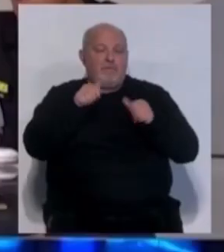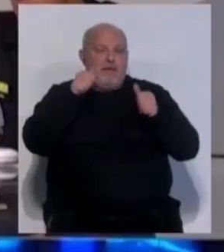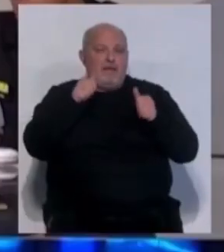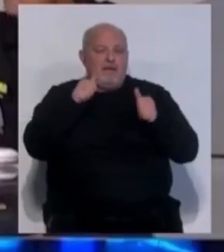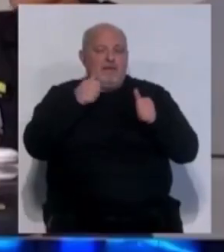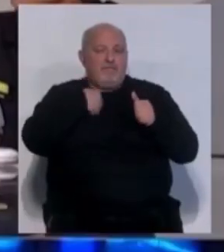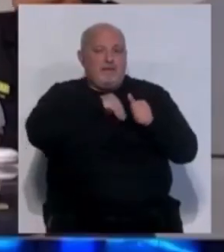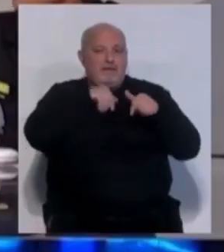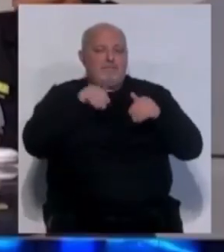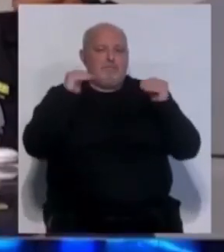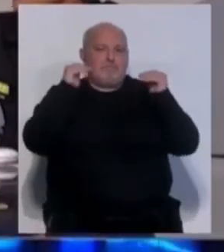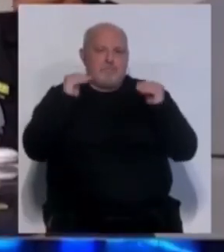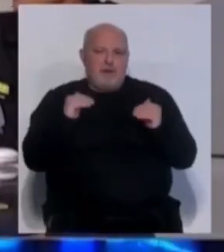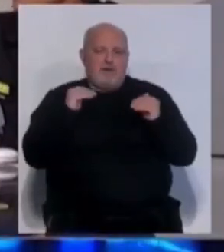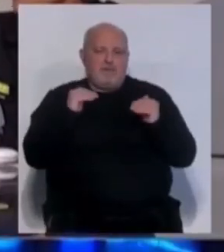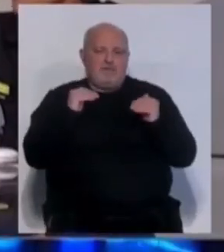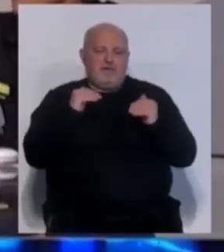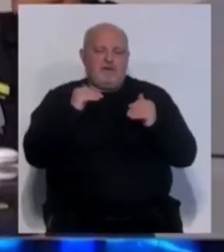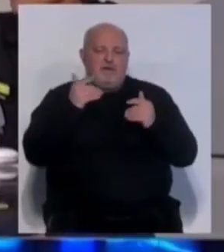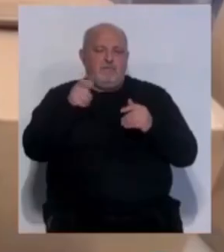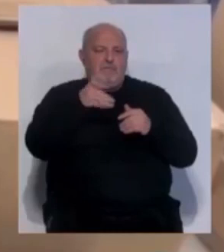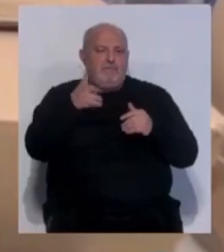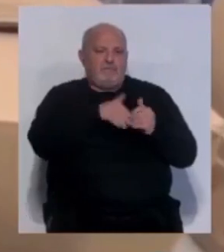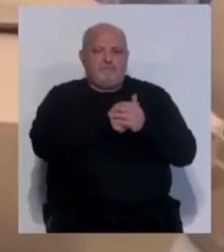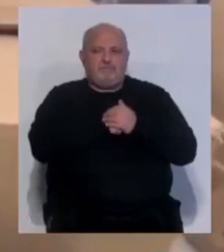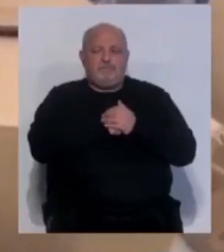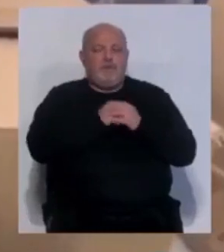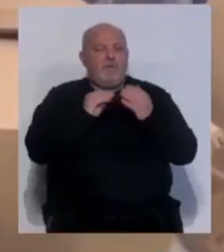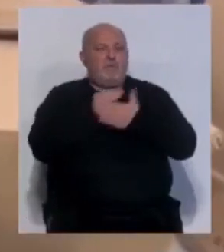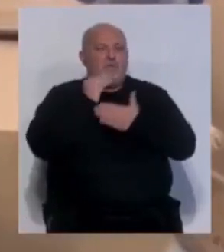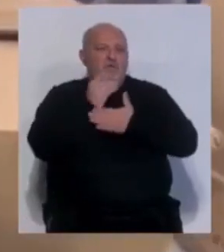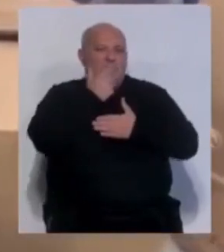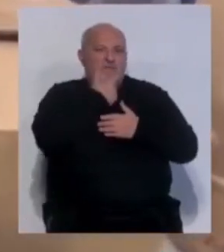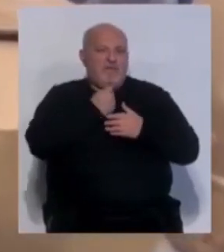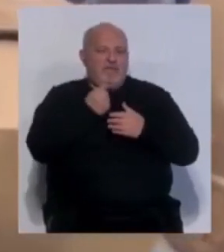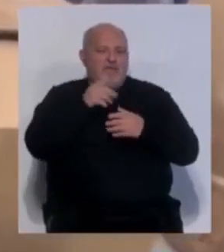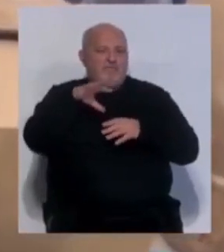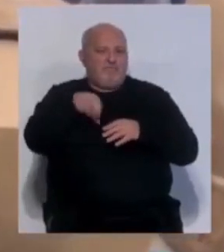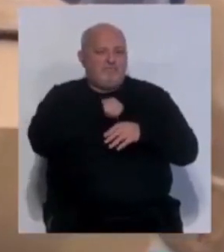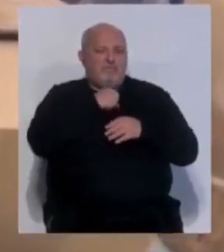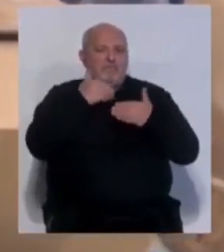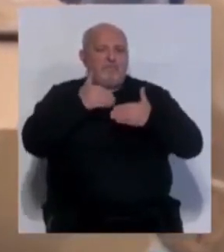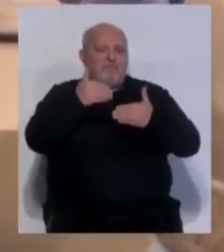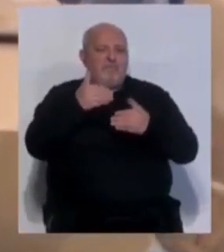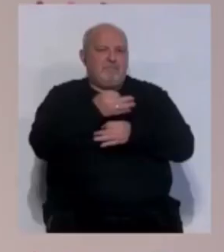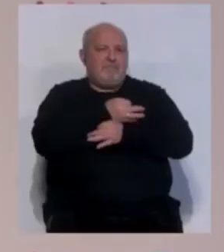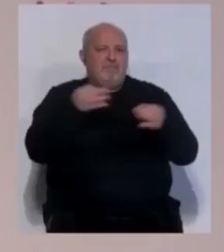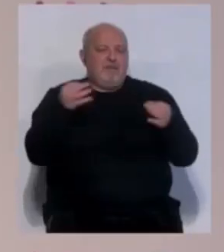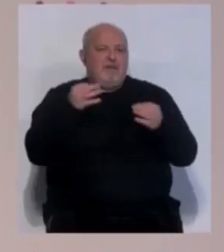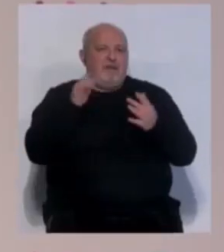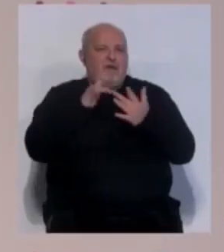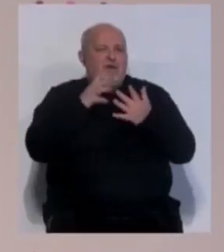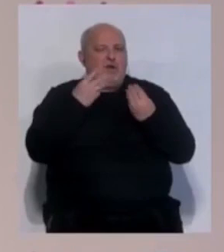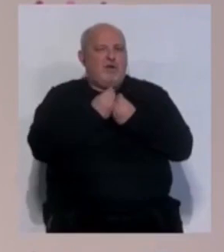más en serio en España, va a disminuir mucho el número de víctimas en España. Unos productos muy fáciles de adquirir y cada vez más eficientes en